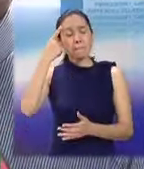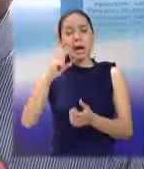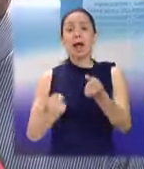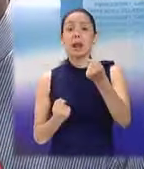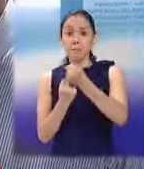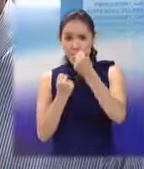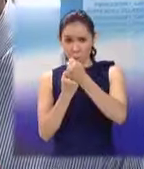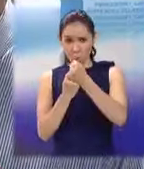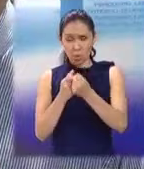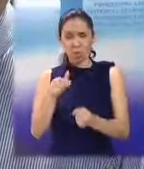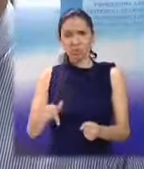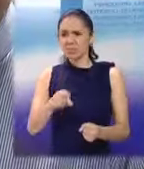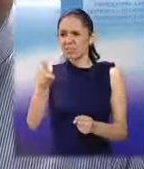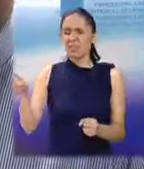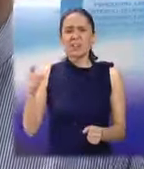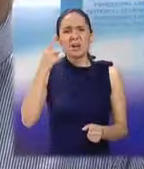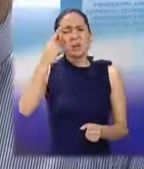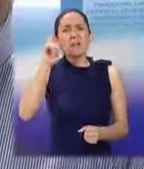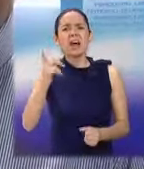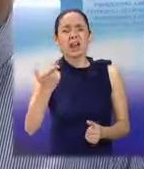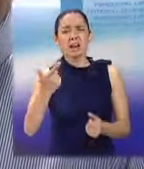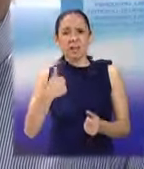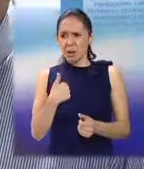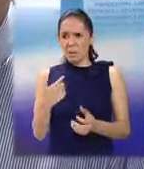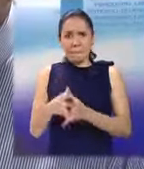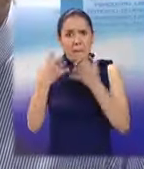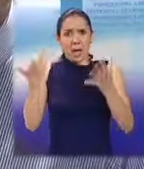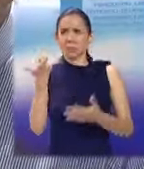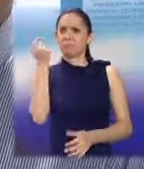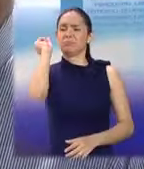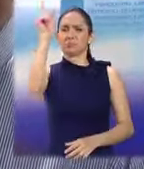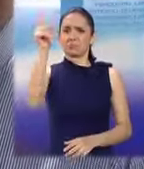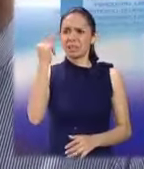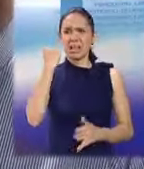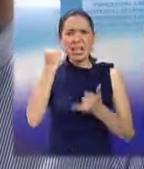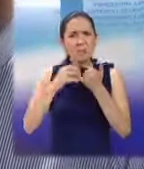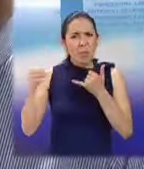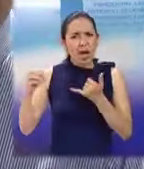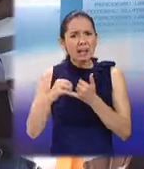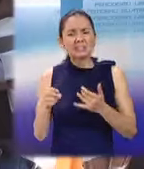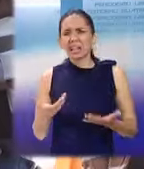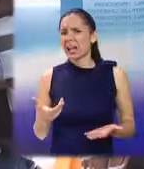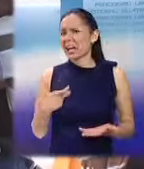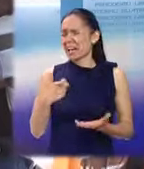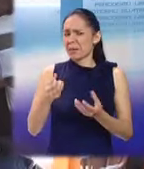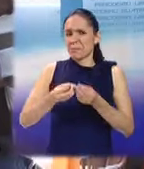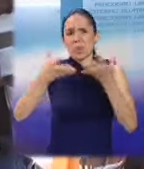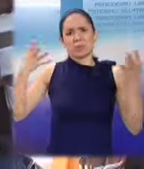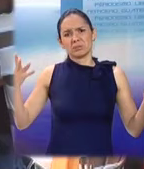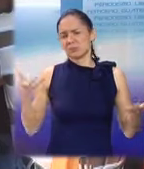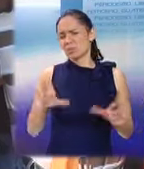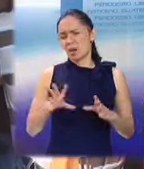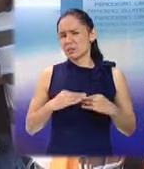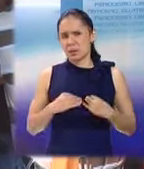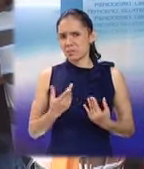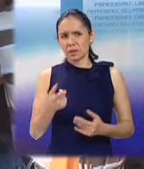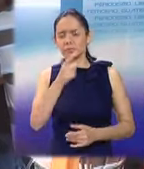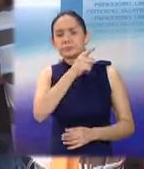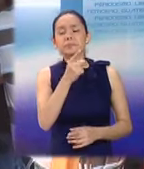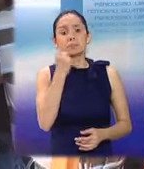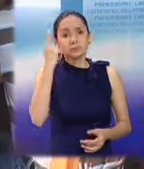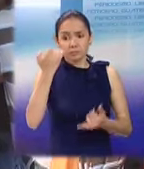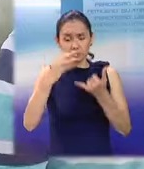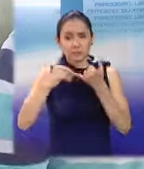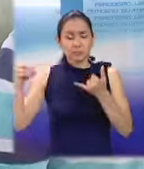estar incrementando algunos impuestos, algunas tasas, algunos arbitros. Los impuestos solo